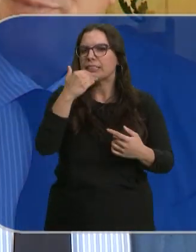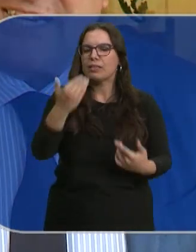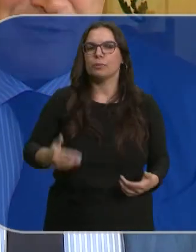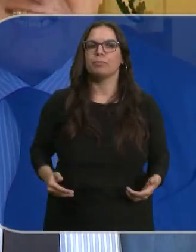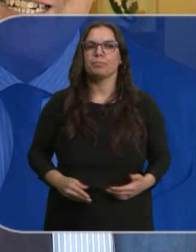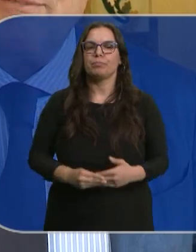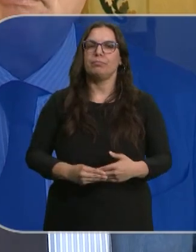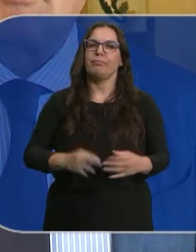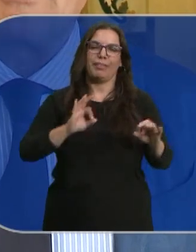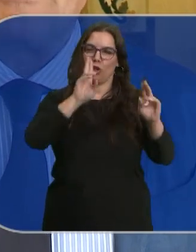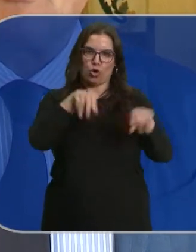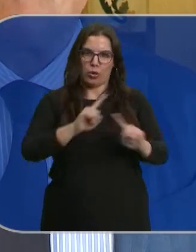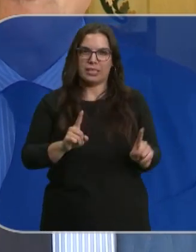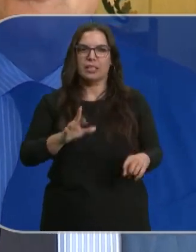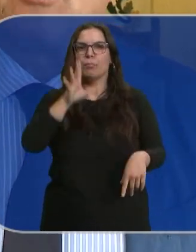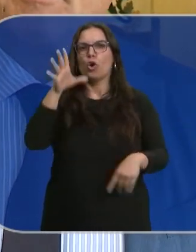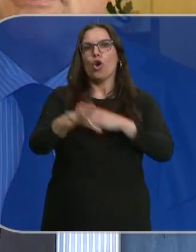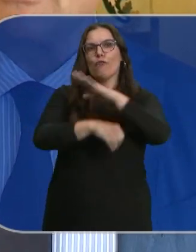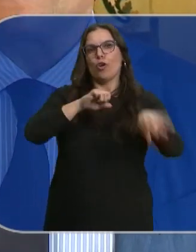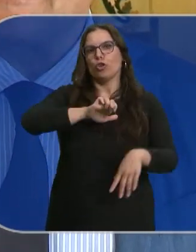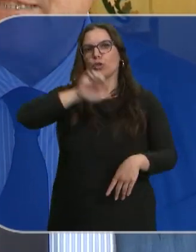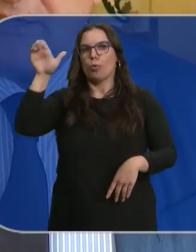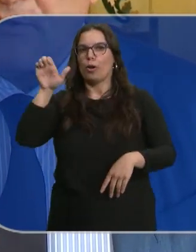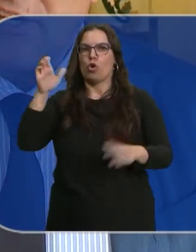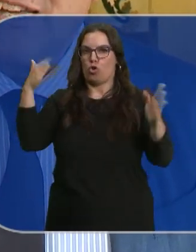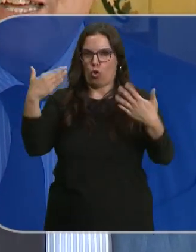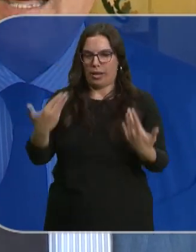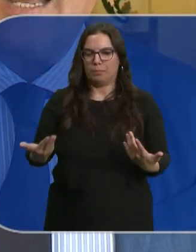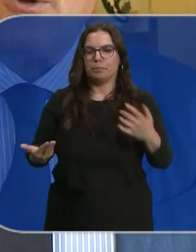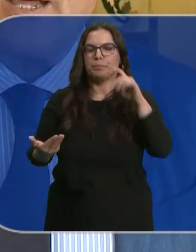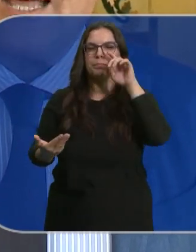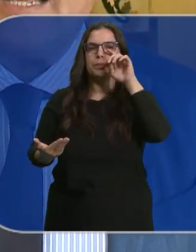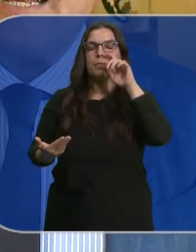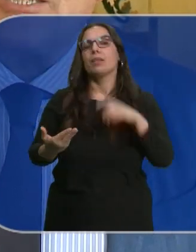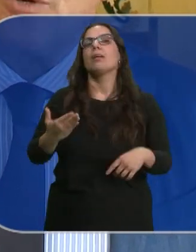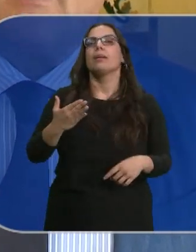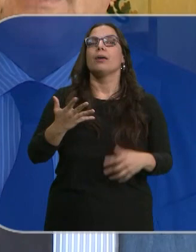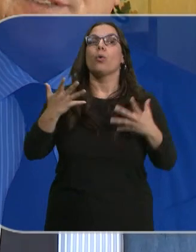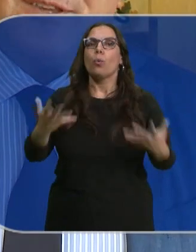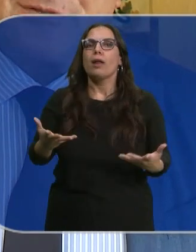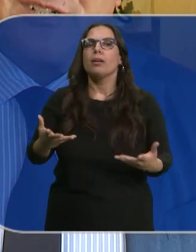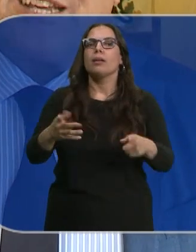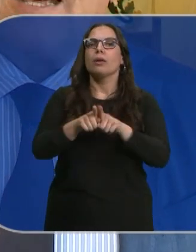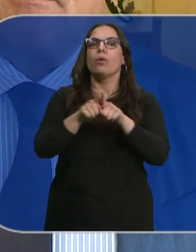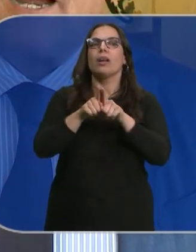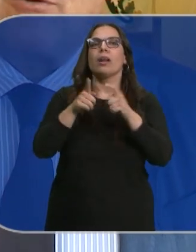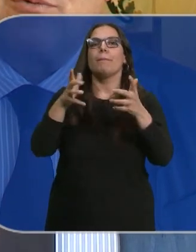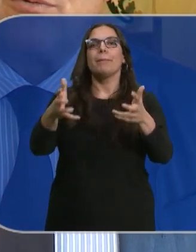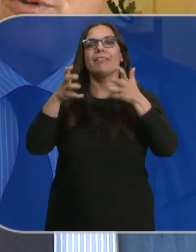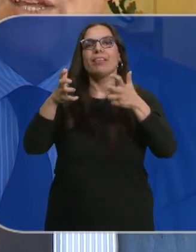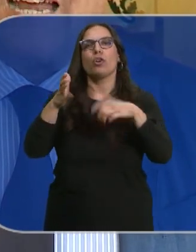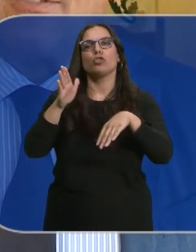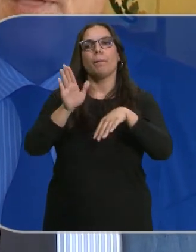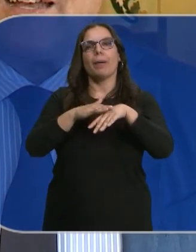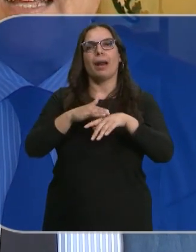Pues mire, no es así, porque no hay fondos europeos en ese sentido. Lo que hay son beneficios para el